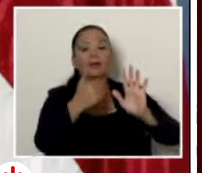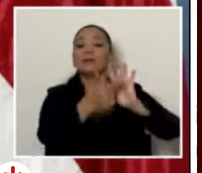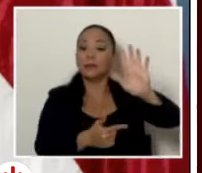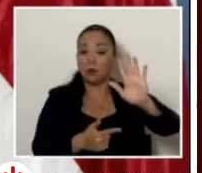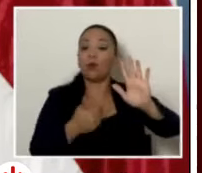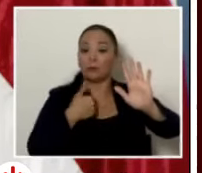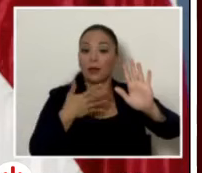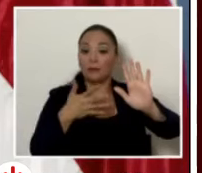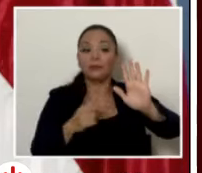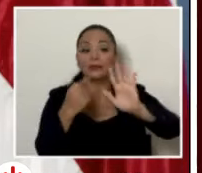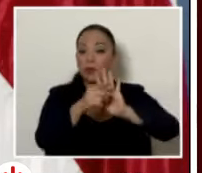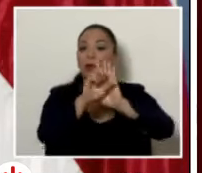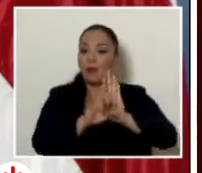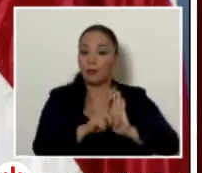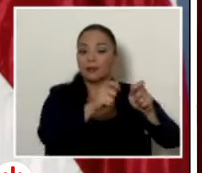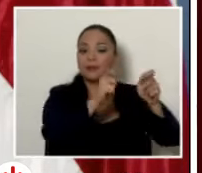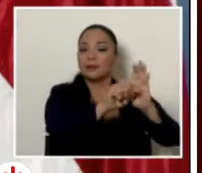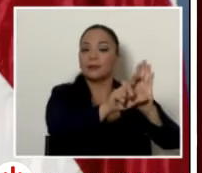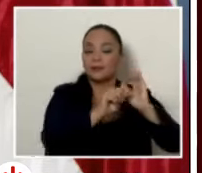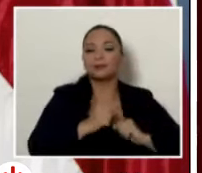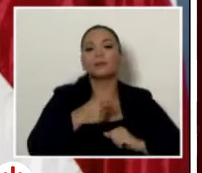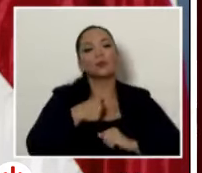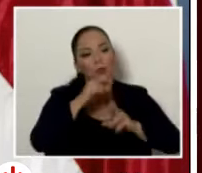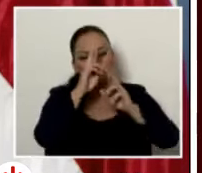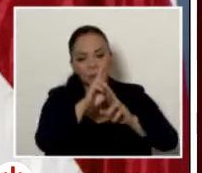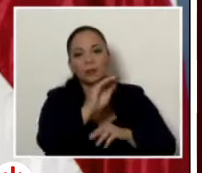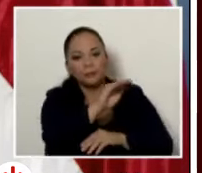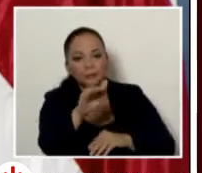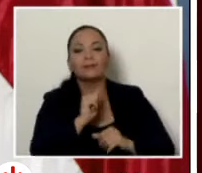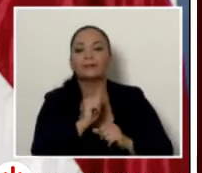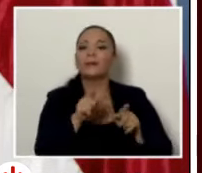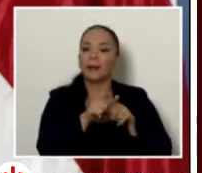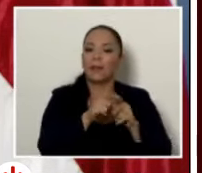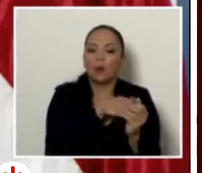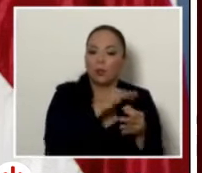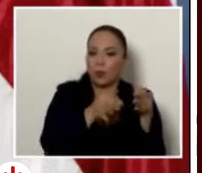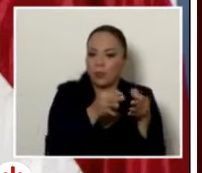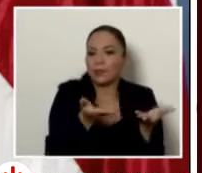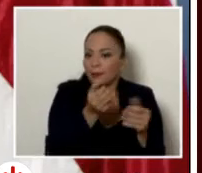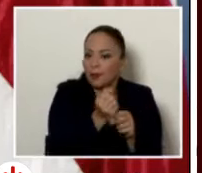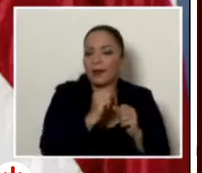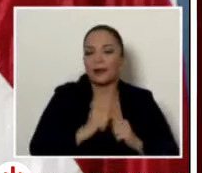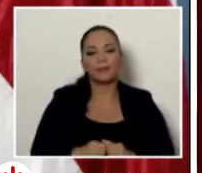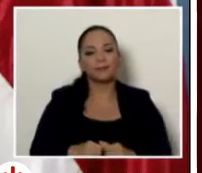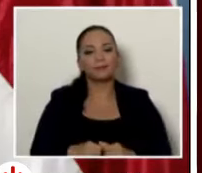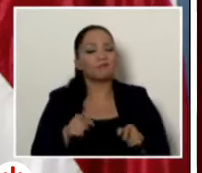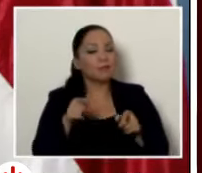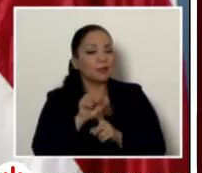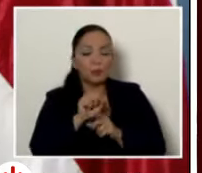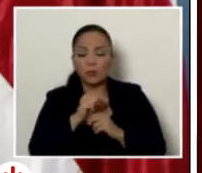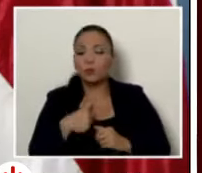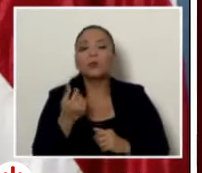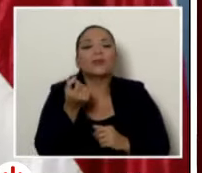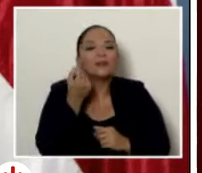hay un llamado respetuoso al Poder Judicial entonces don Carlos esa es la situación yo entiendo que